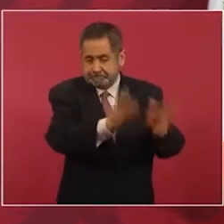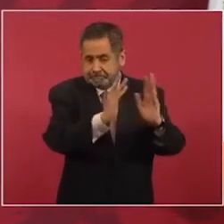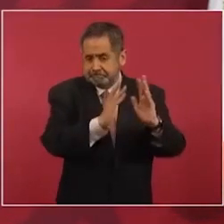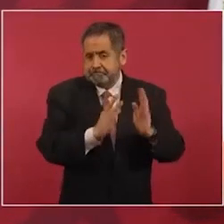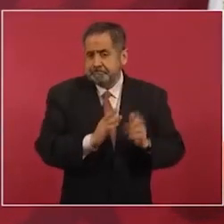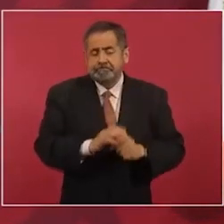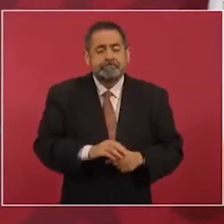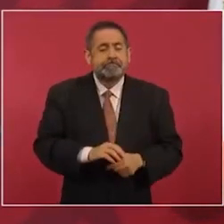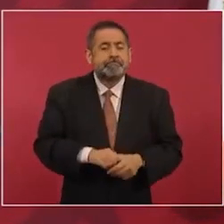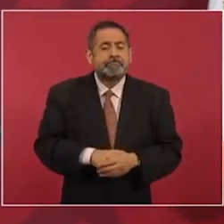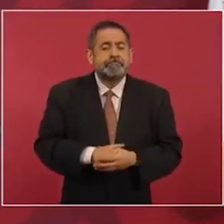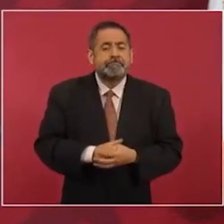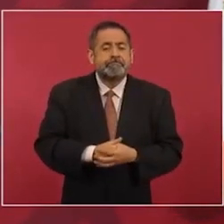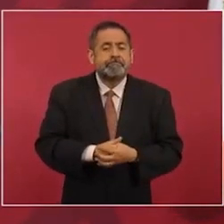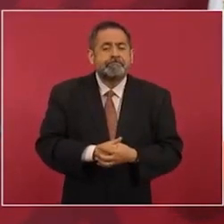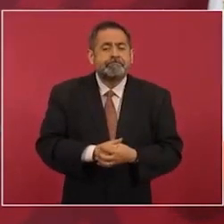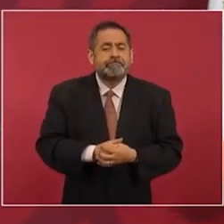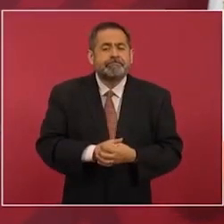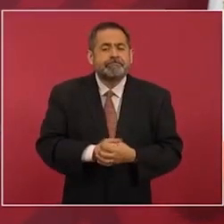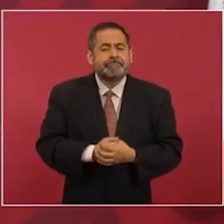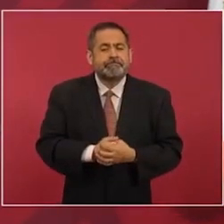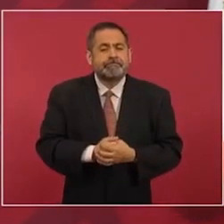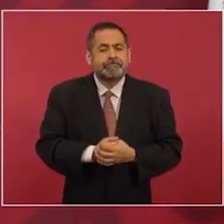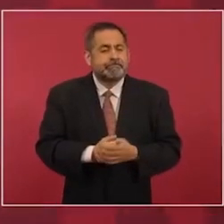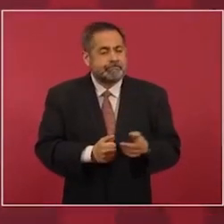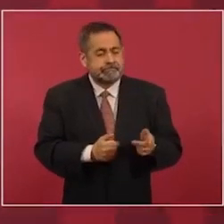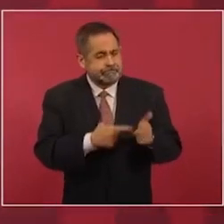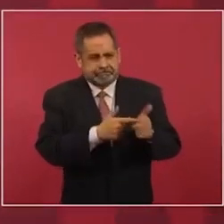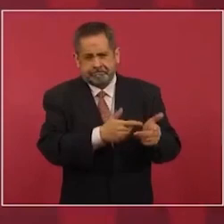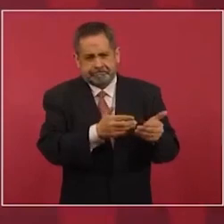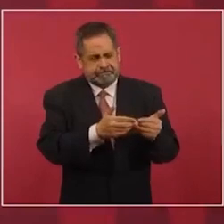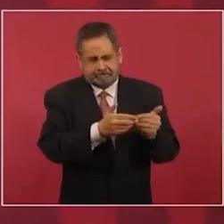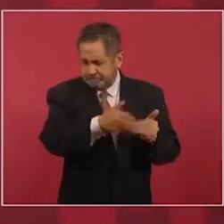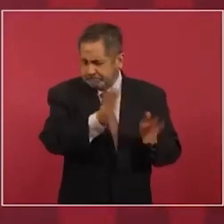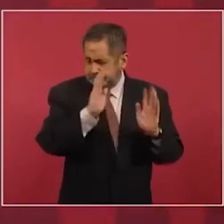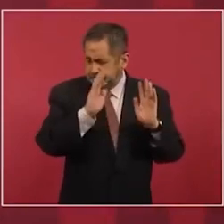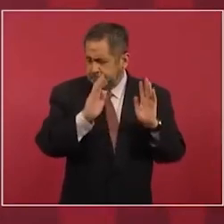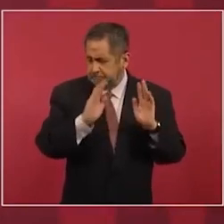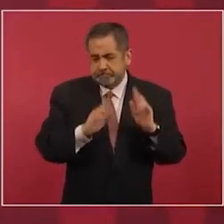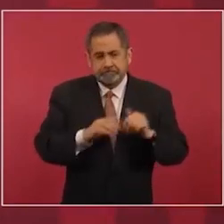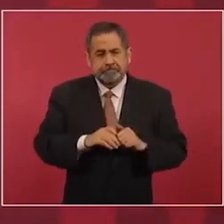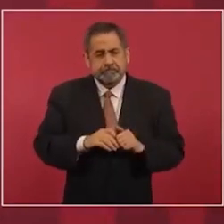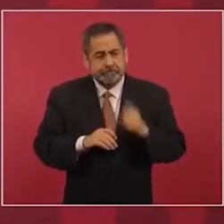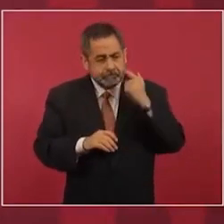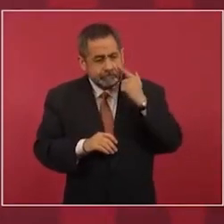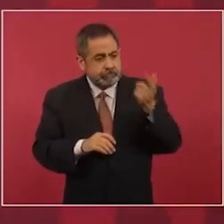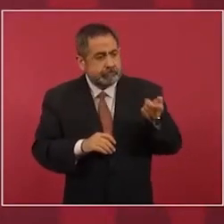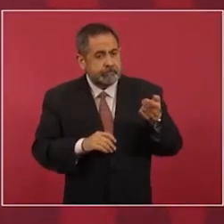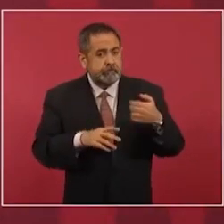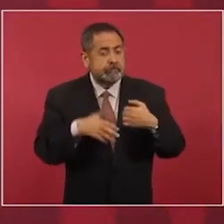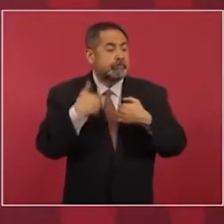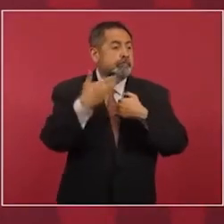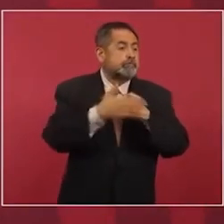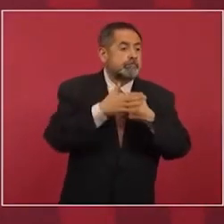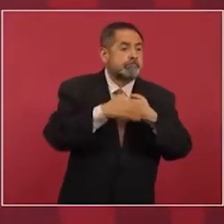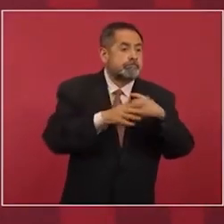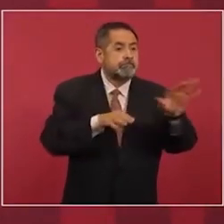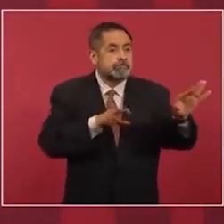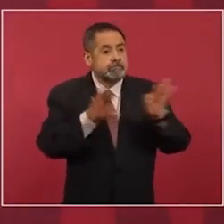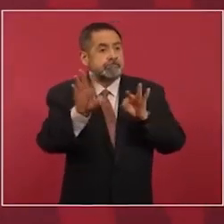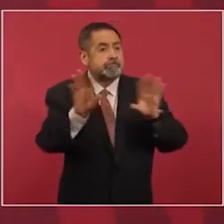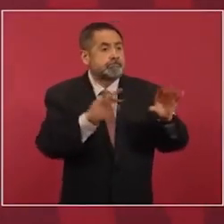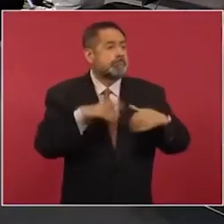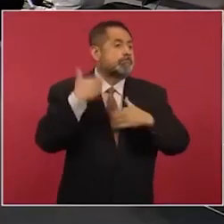y que ya empiecen a seleccionar a sus candidatos